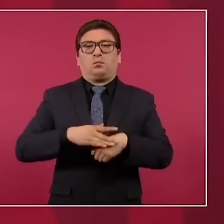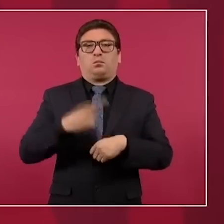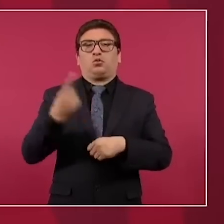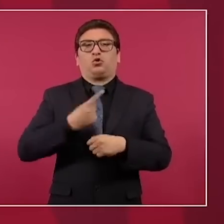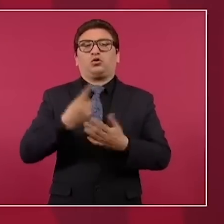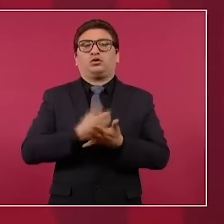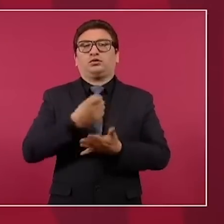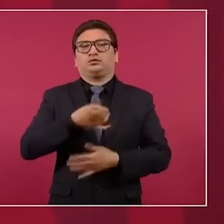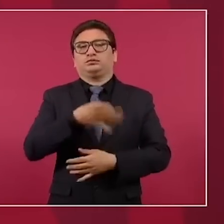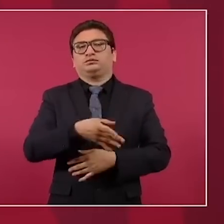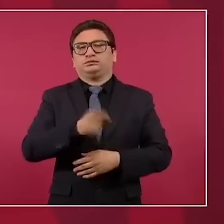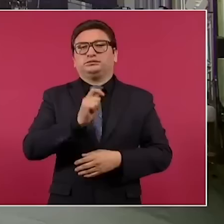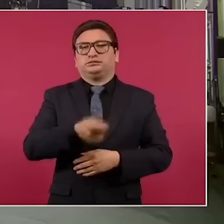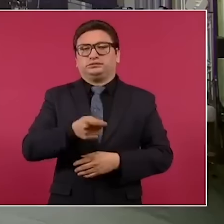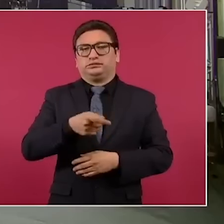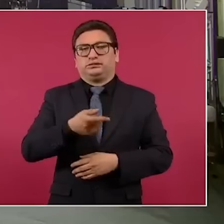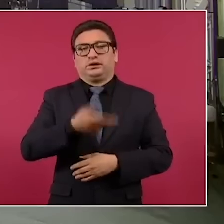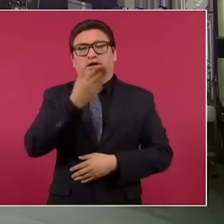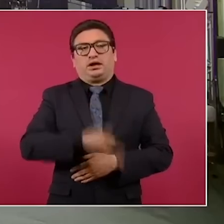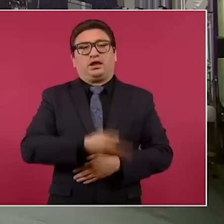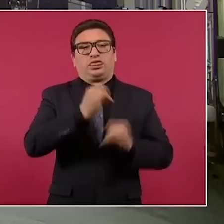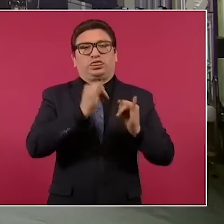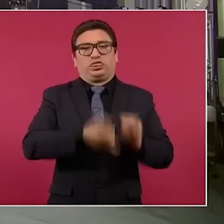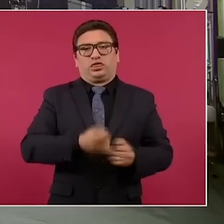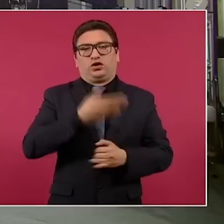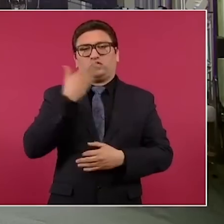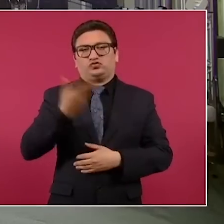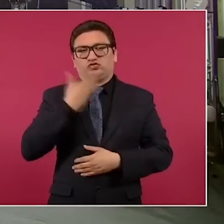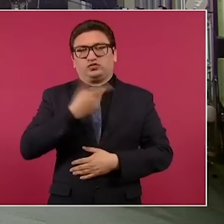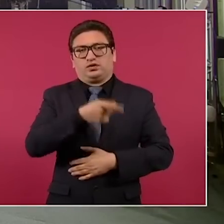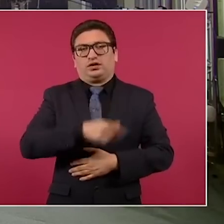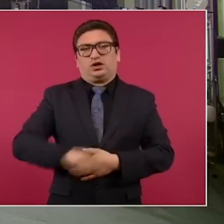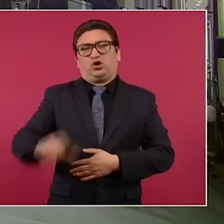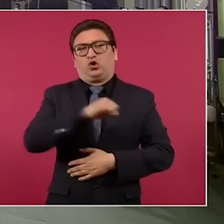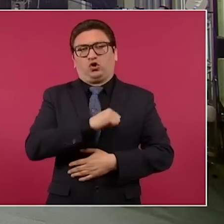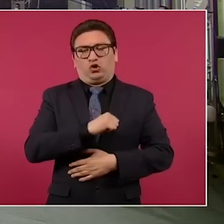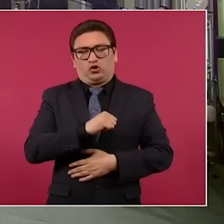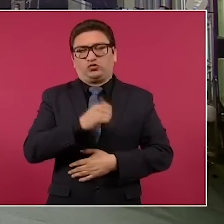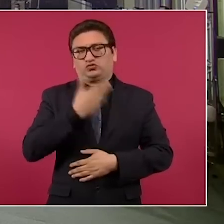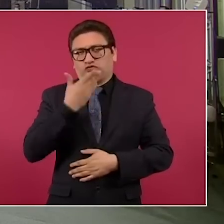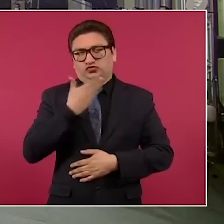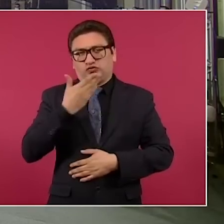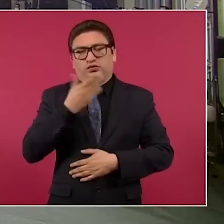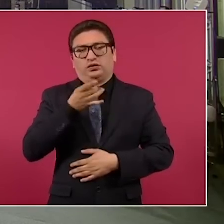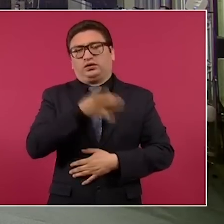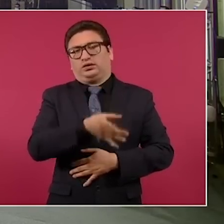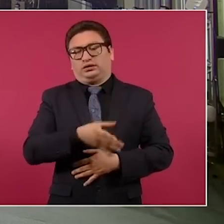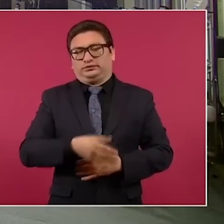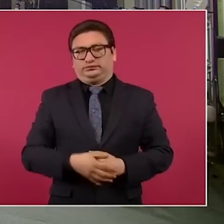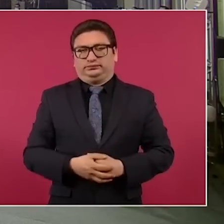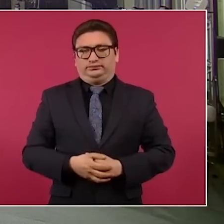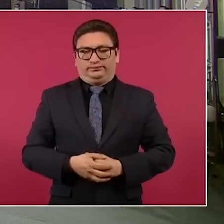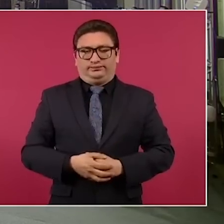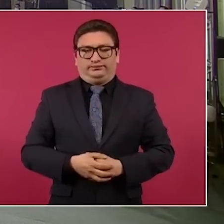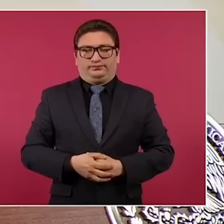ganarle al individualismo, al egoísmo, ganarle